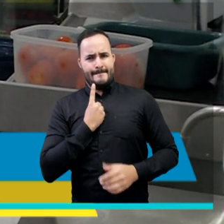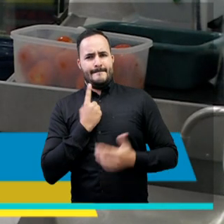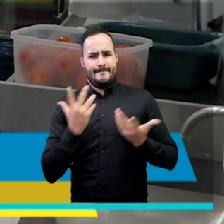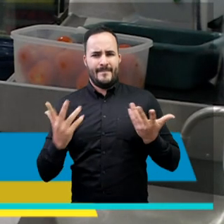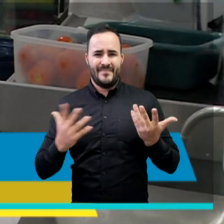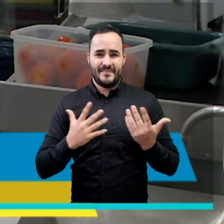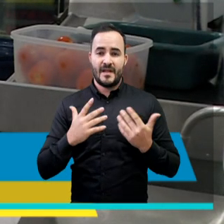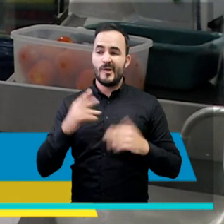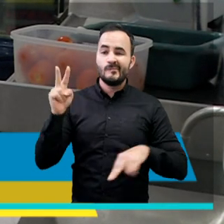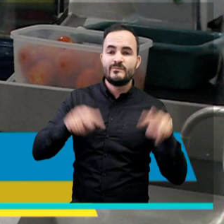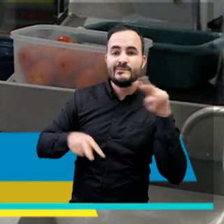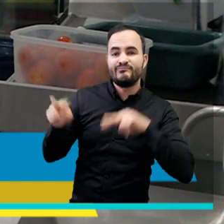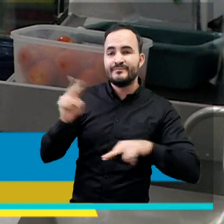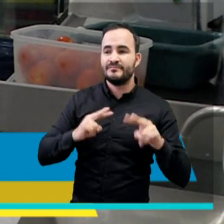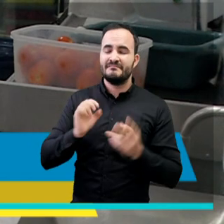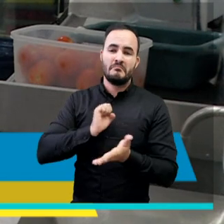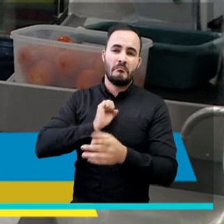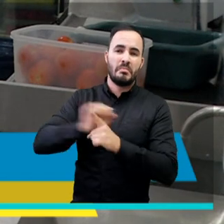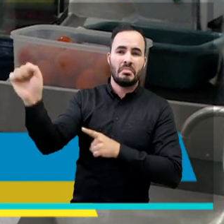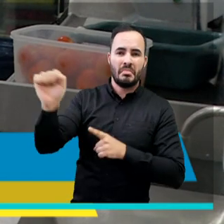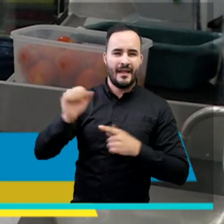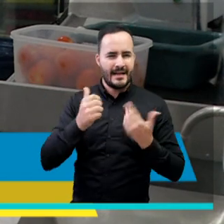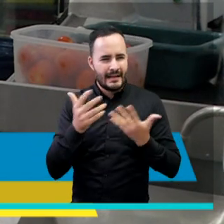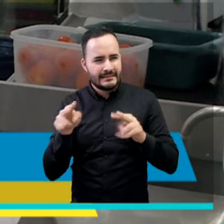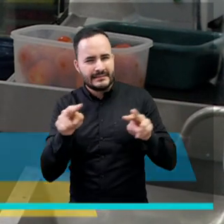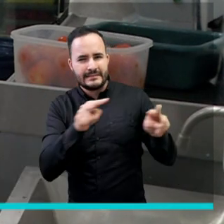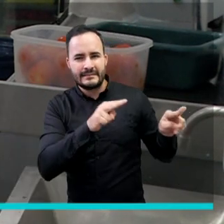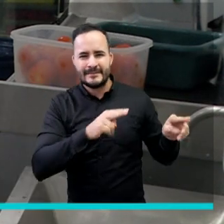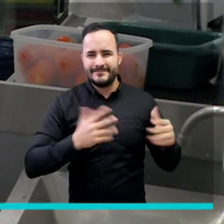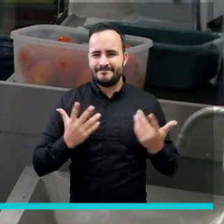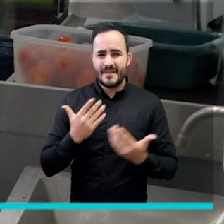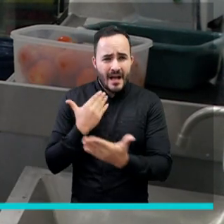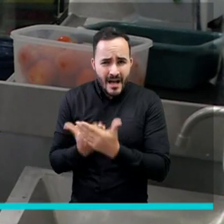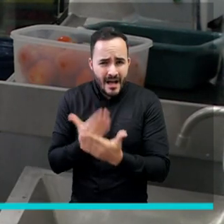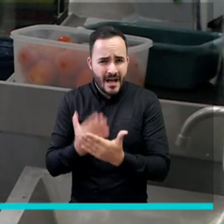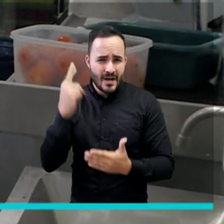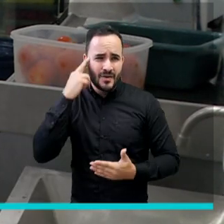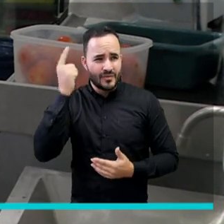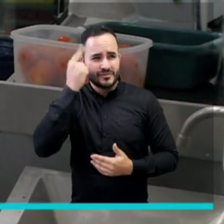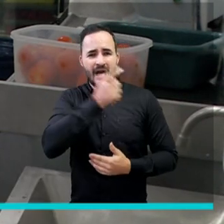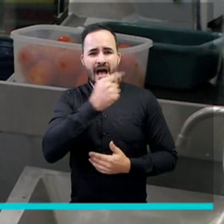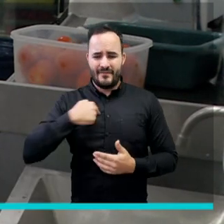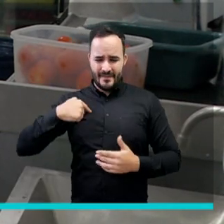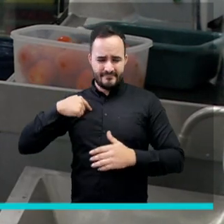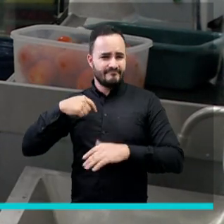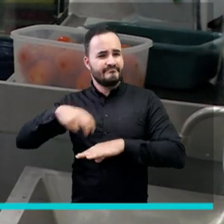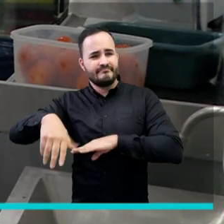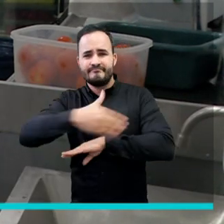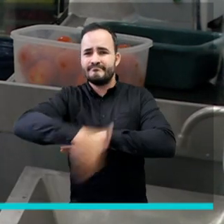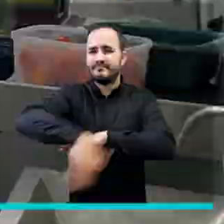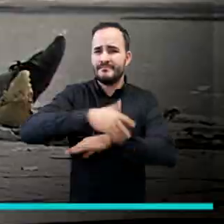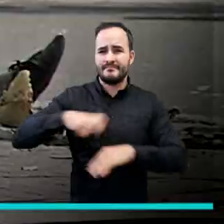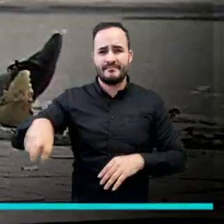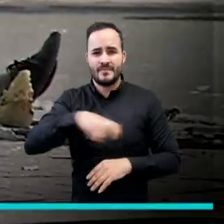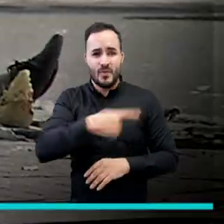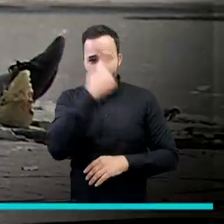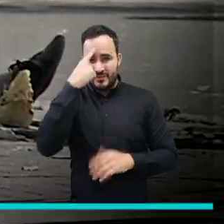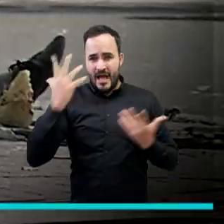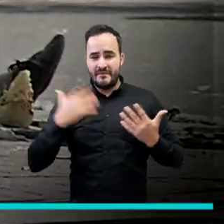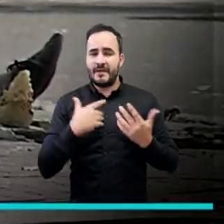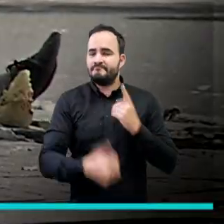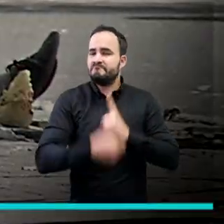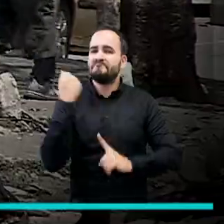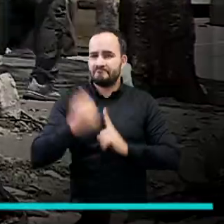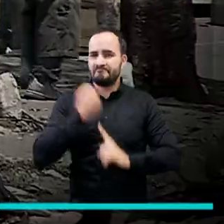El ver la indiferencia, el rechazo, pues sin conocer la verdadera razón de por qué las personas están en una situación, en una condición como